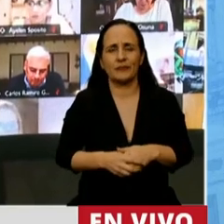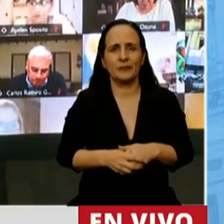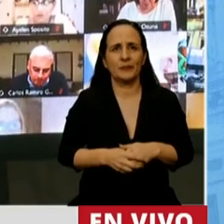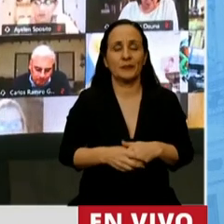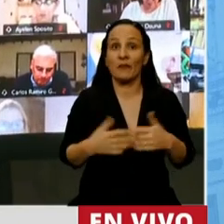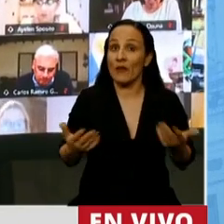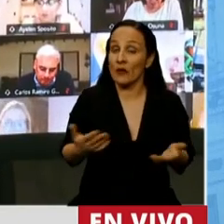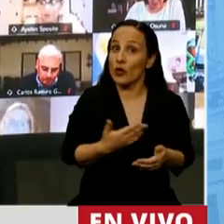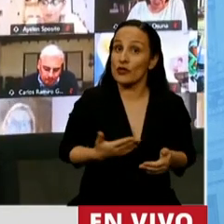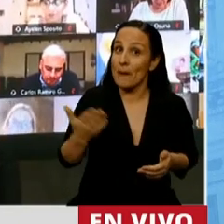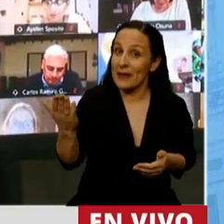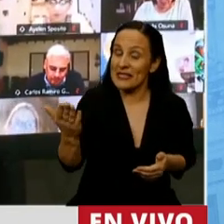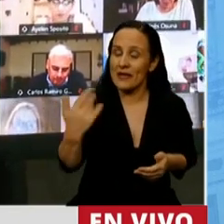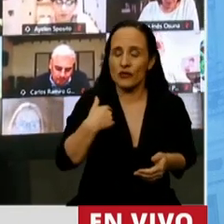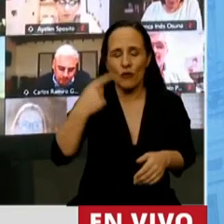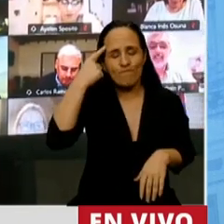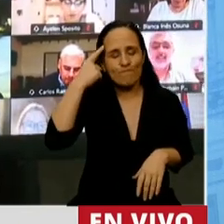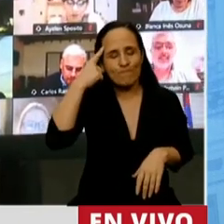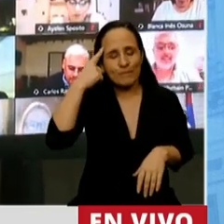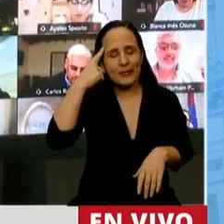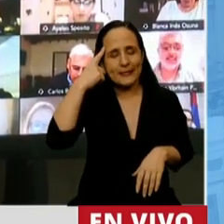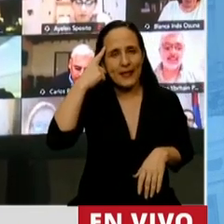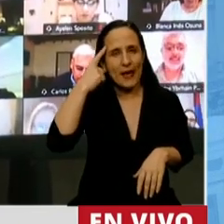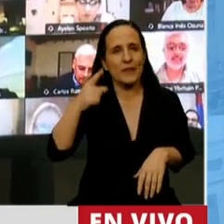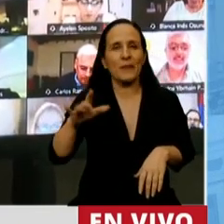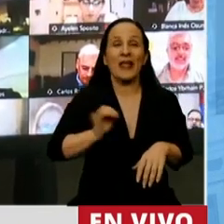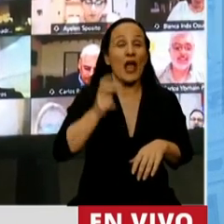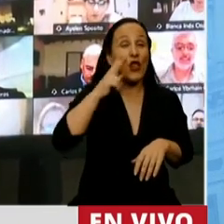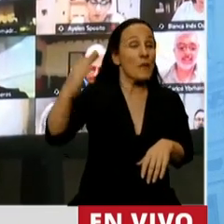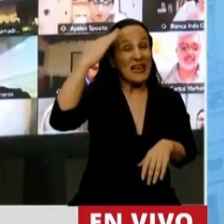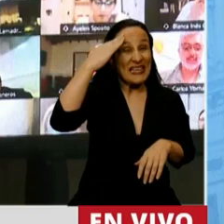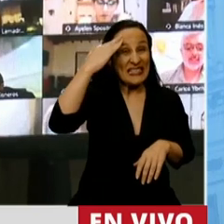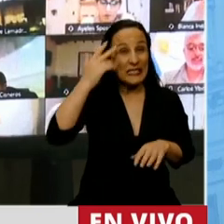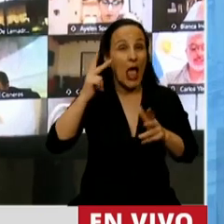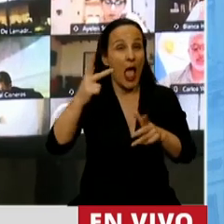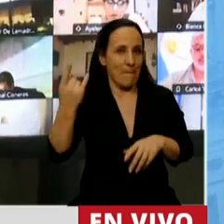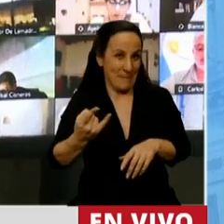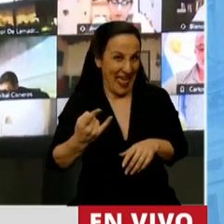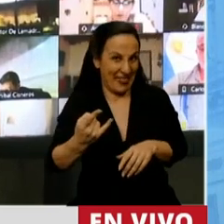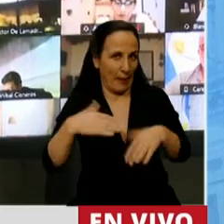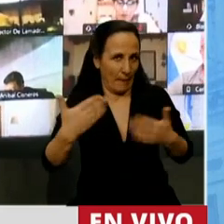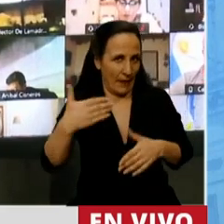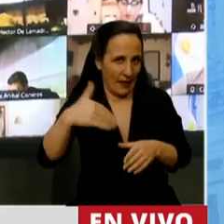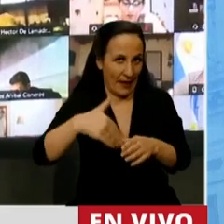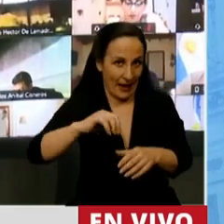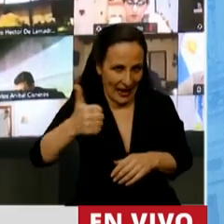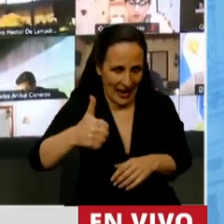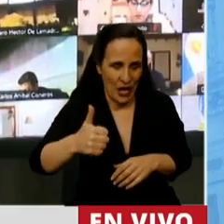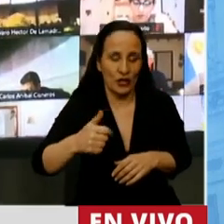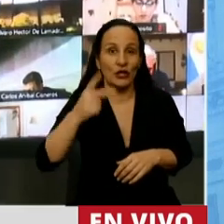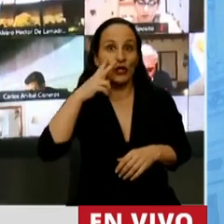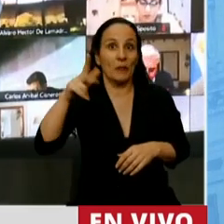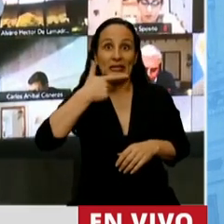también pensaba, mintieron en el 2015, ganaron, mintieron en el 2017,